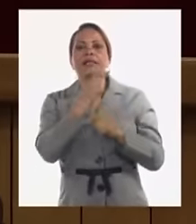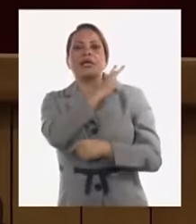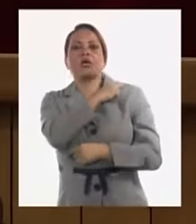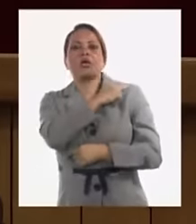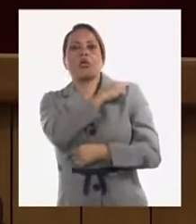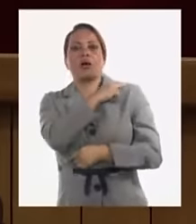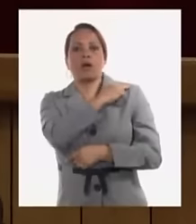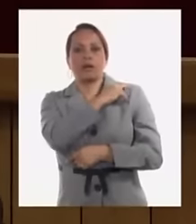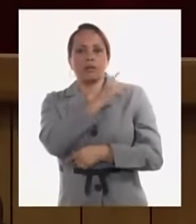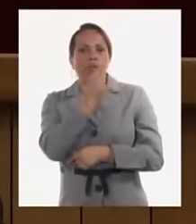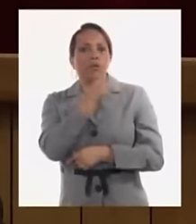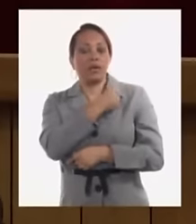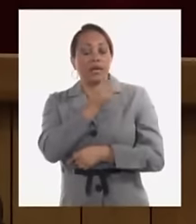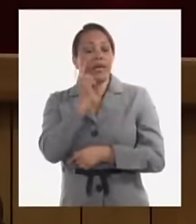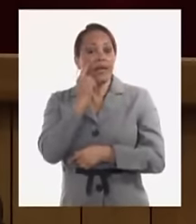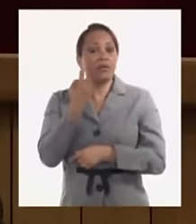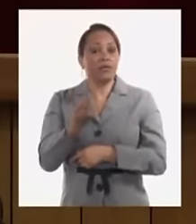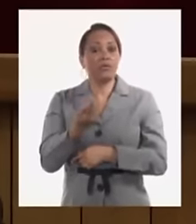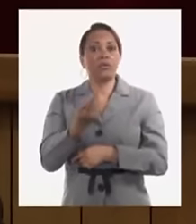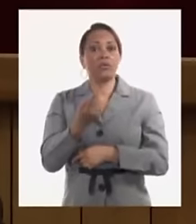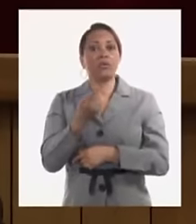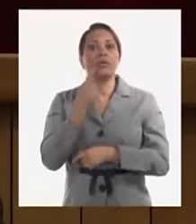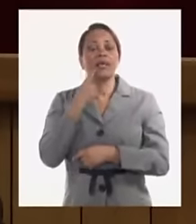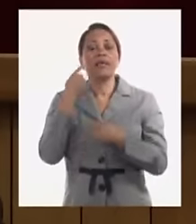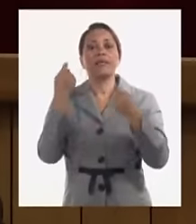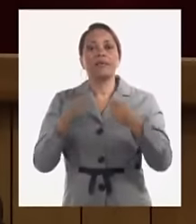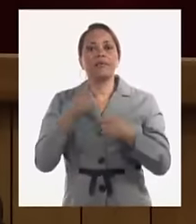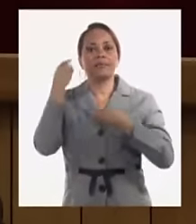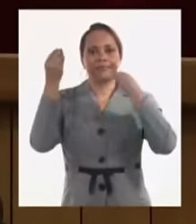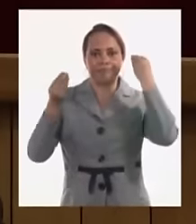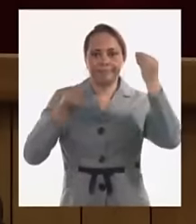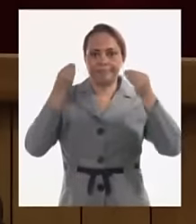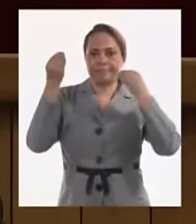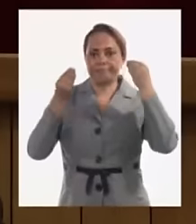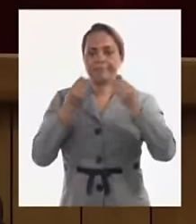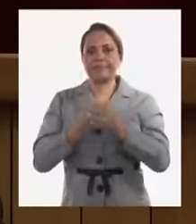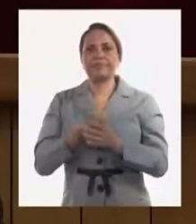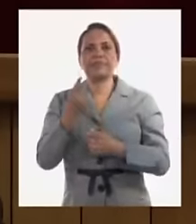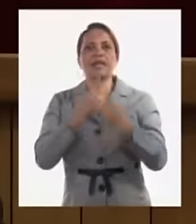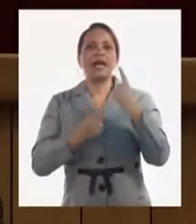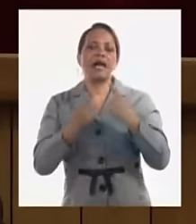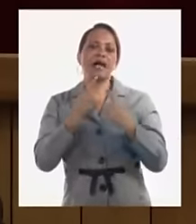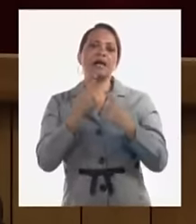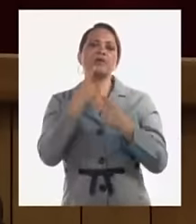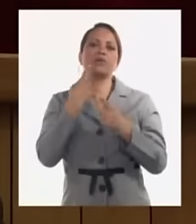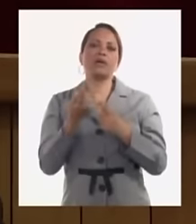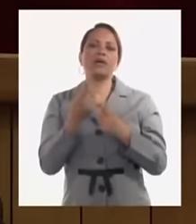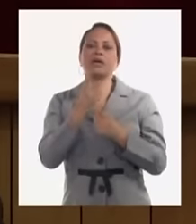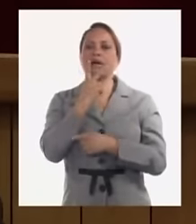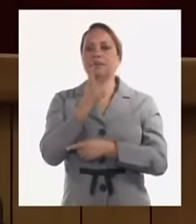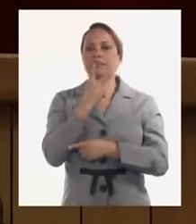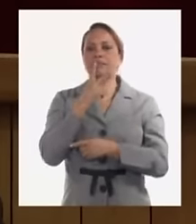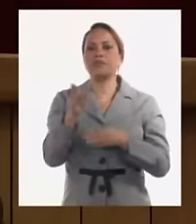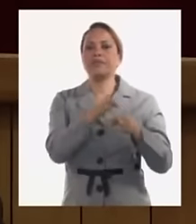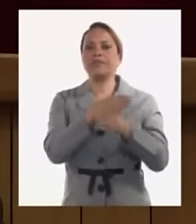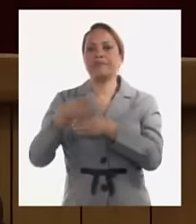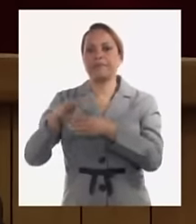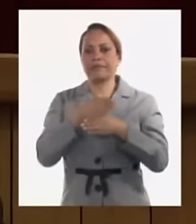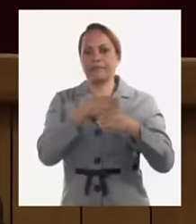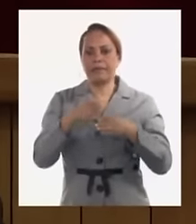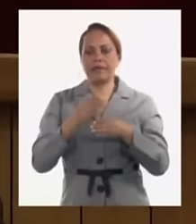principales y que no está ajeno de las fluctuaciones que hemos tenido y demás es algo que tendrá una atención diferenciada